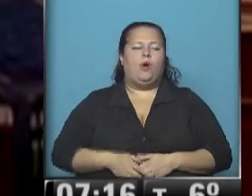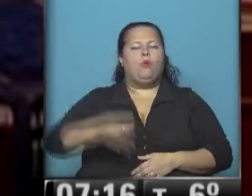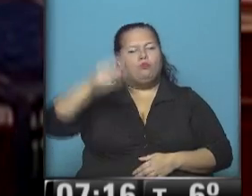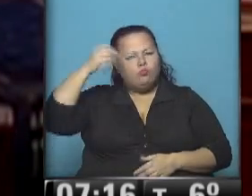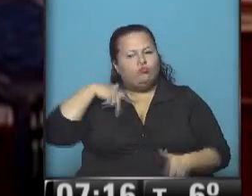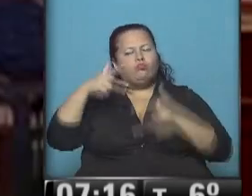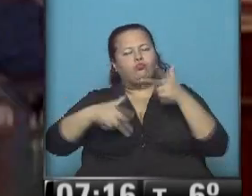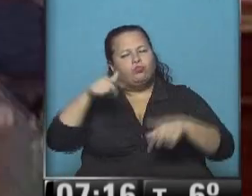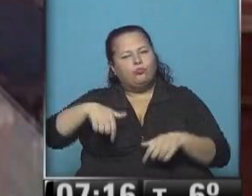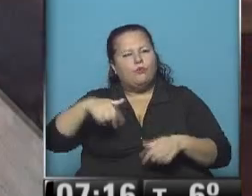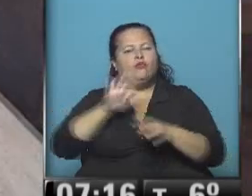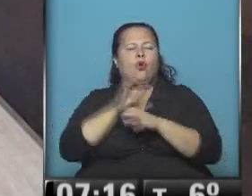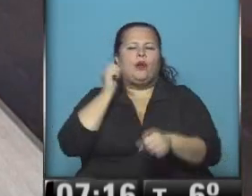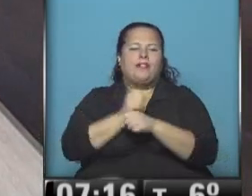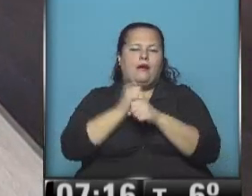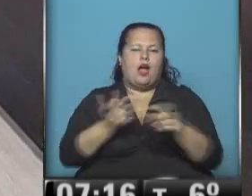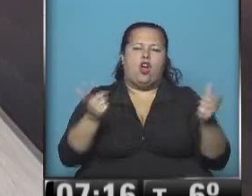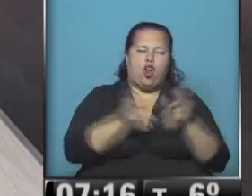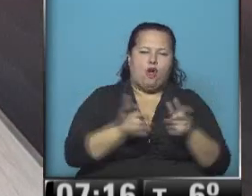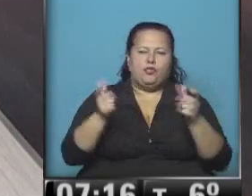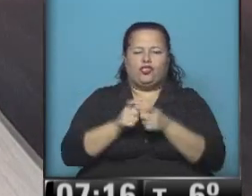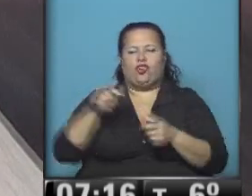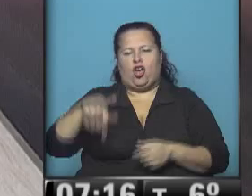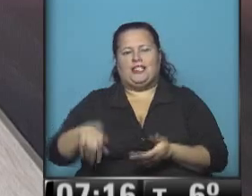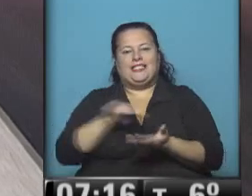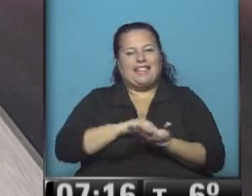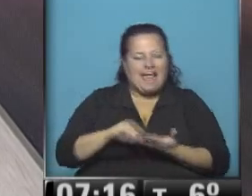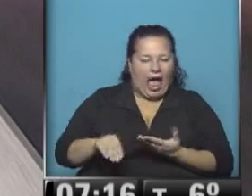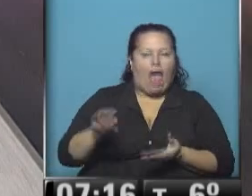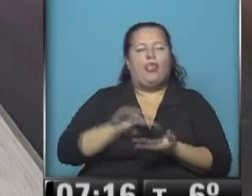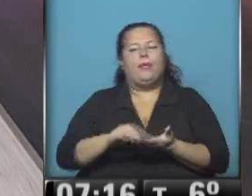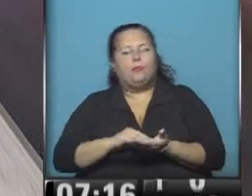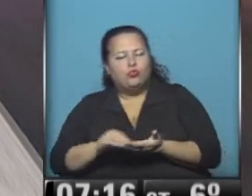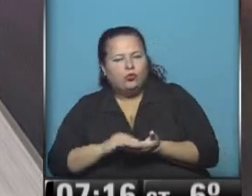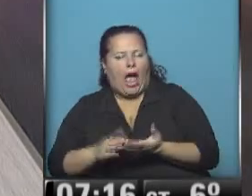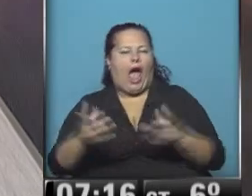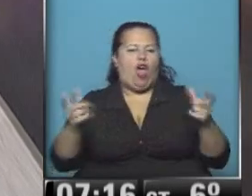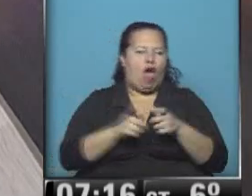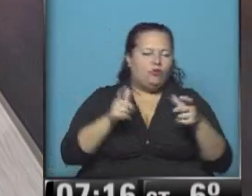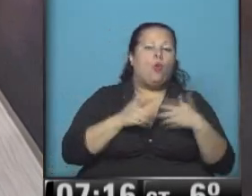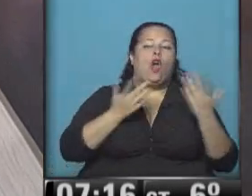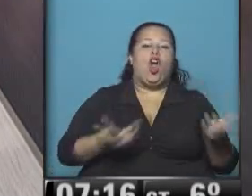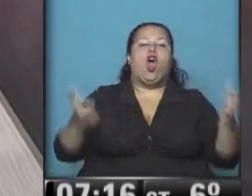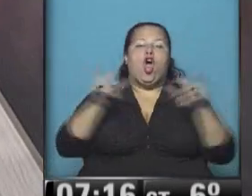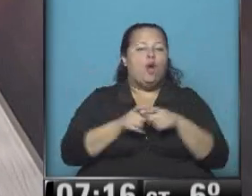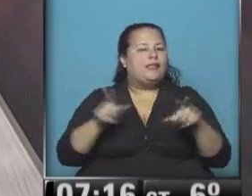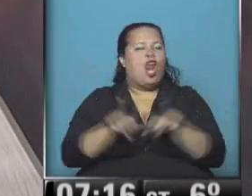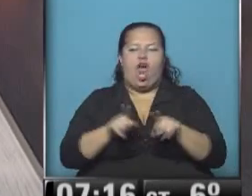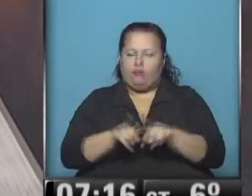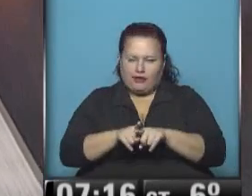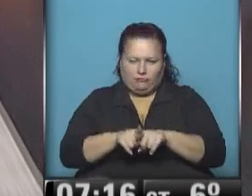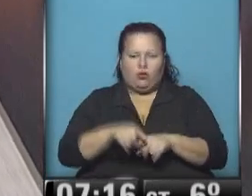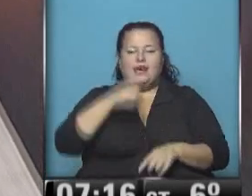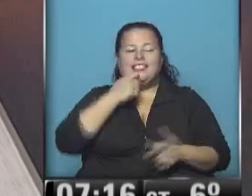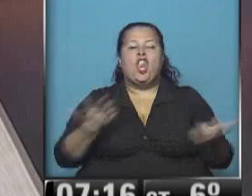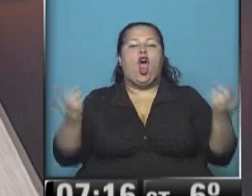hablamos aquí en el noticiero del trabajo de las comisiones en nuestro Senado, en la Cámara de Diputados, o comisiones de diputados del Senado? Bueno, el comité es lo mismo. Si